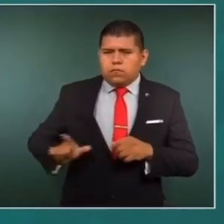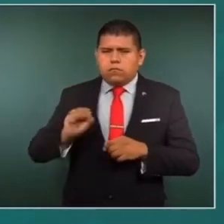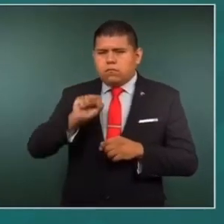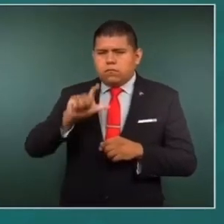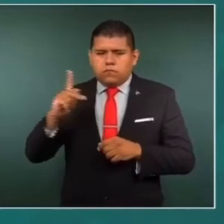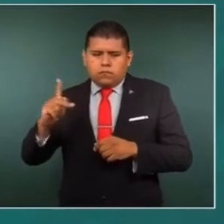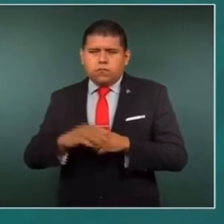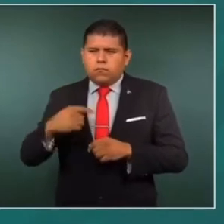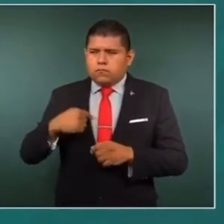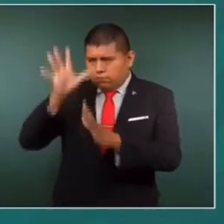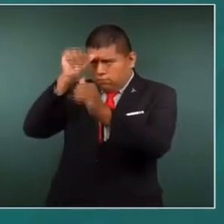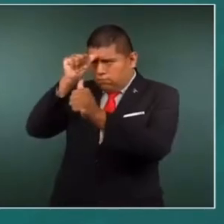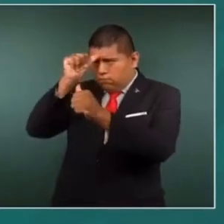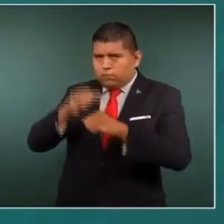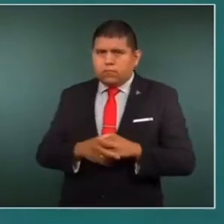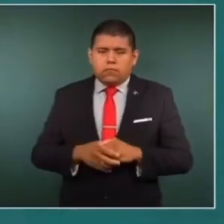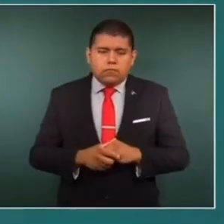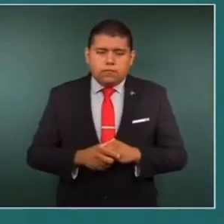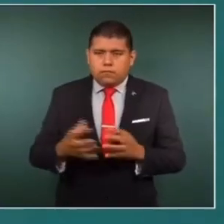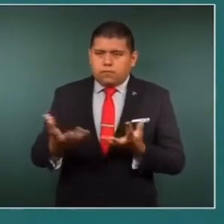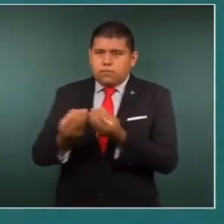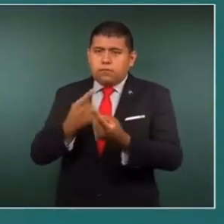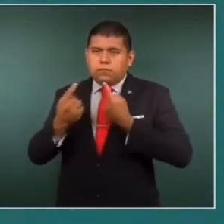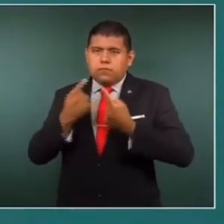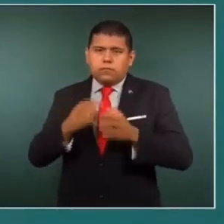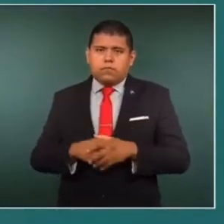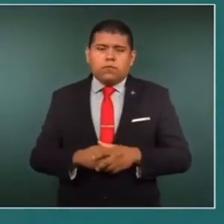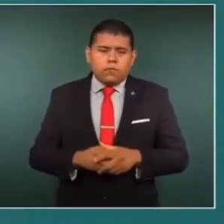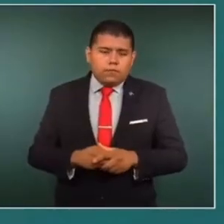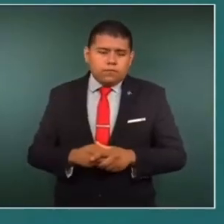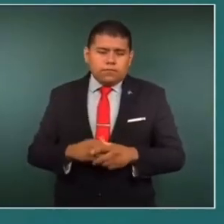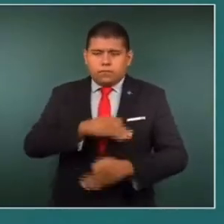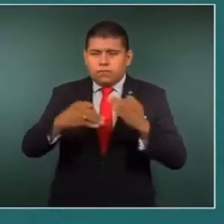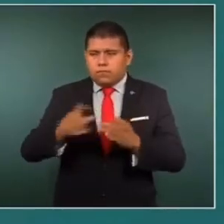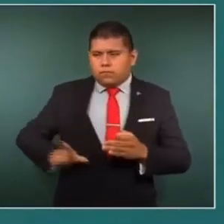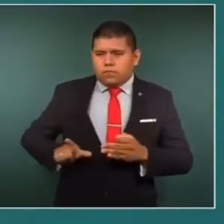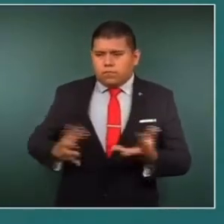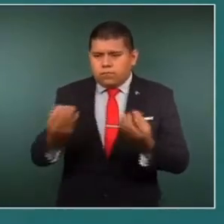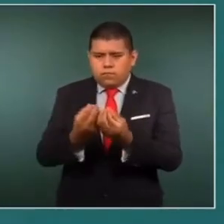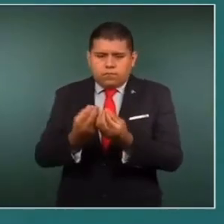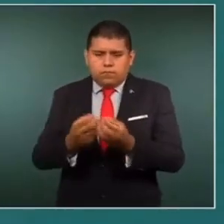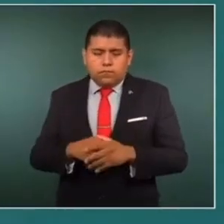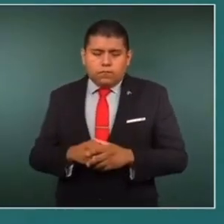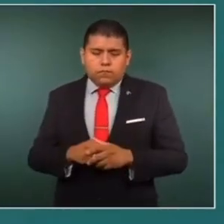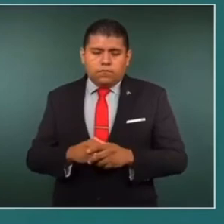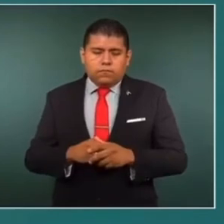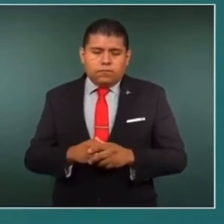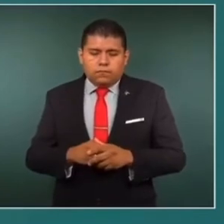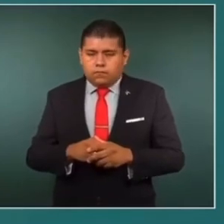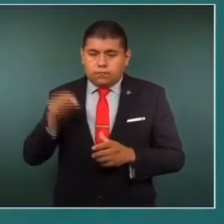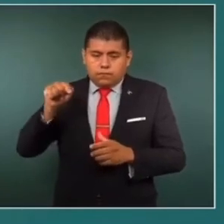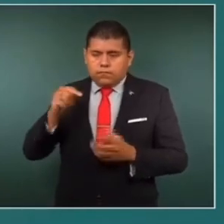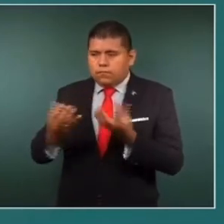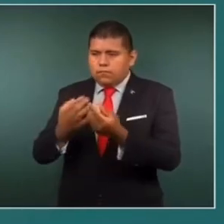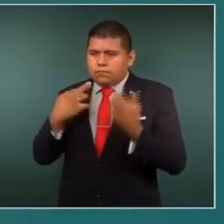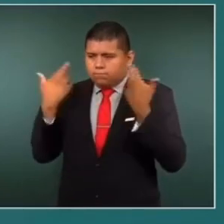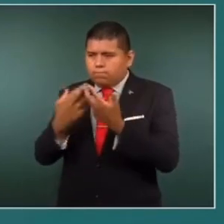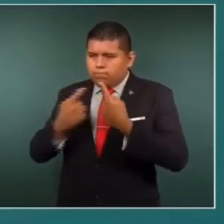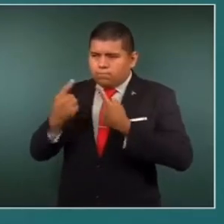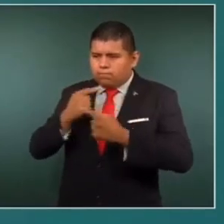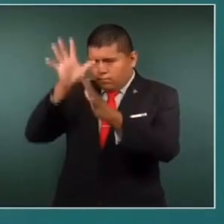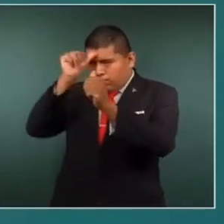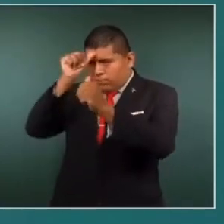Potosí. Me comprometí a reunirme con todos los gobernadores. En San Luis Potosí. Vamos a llevar a cabo